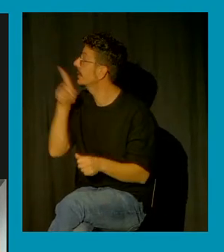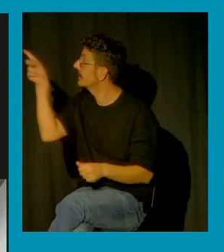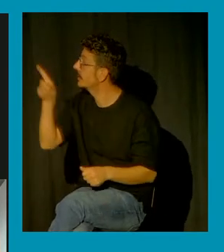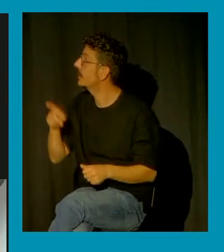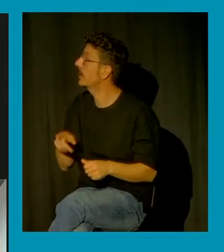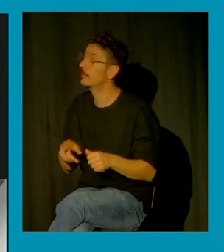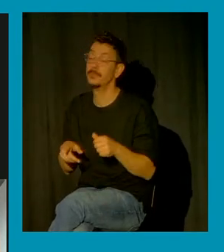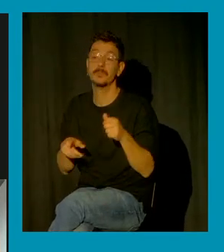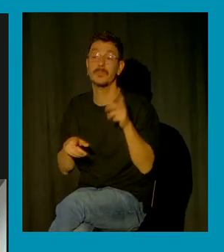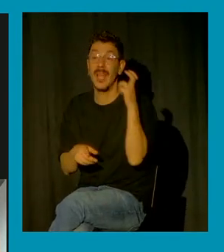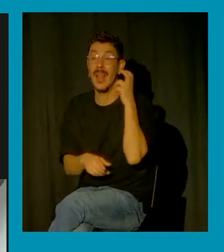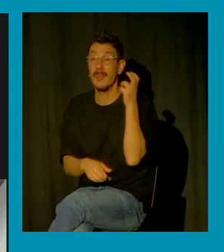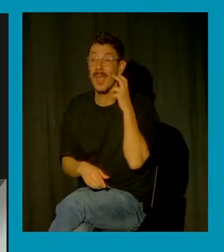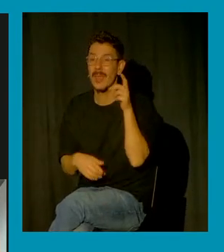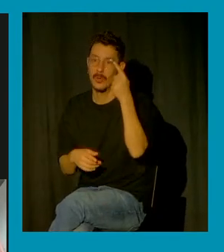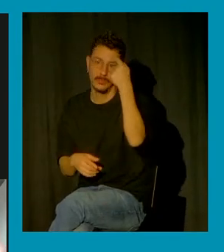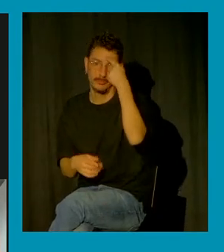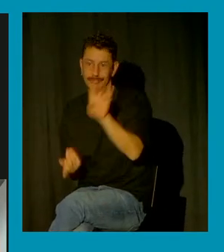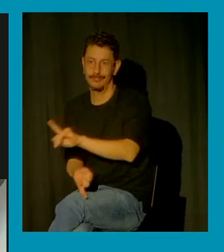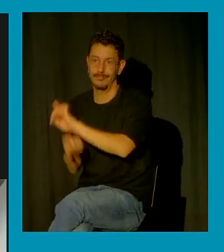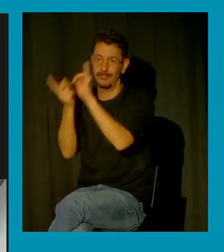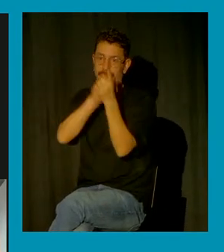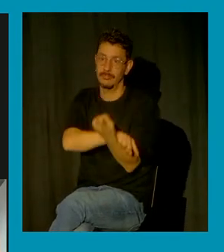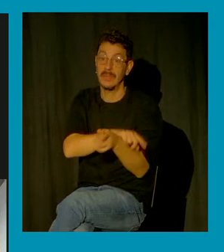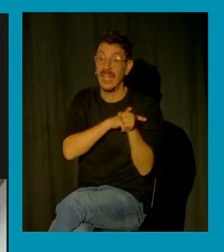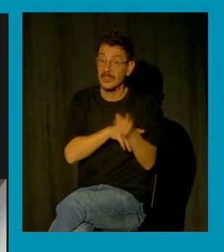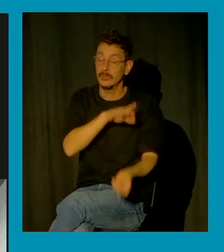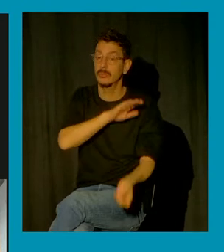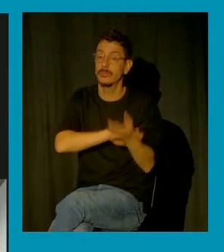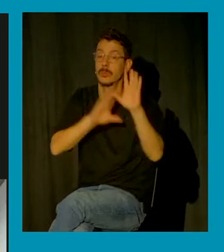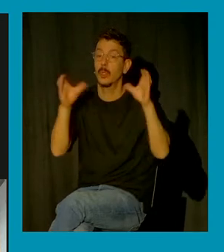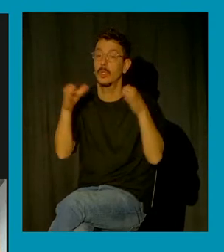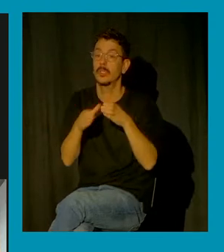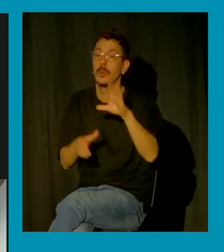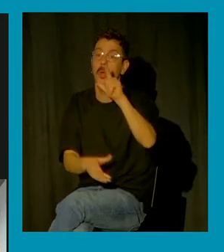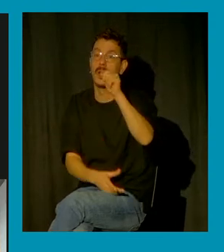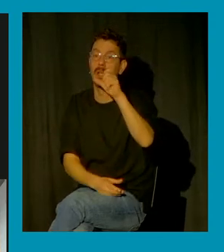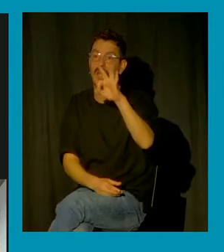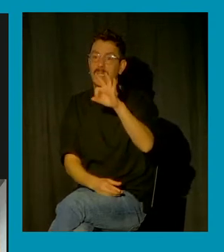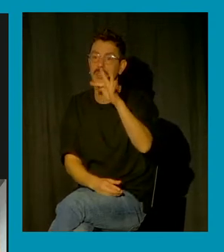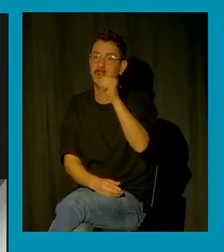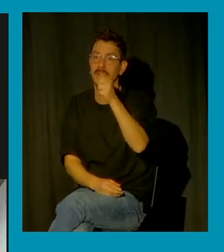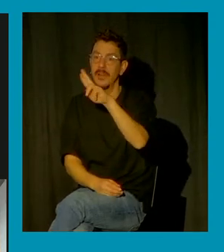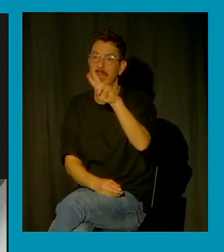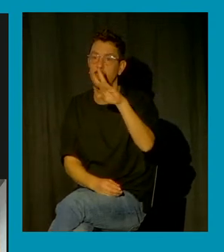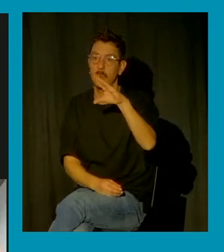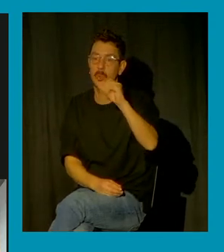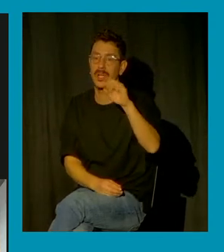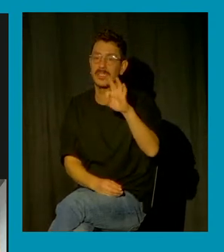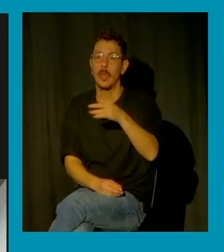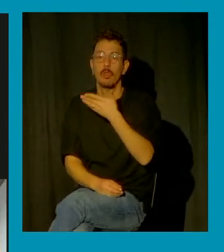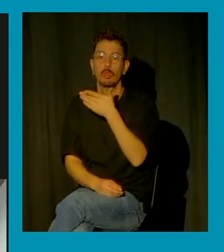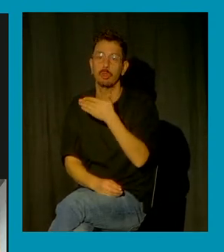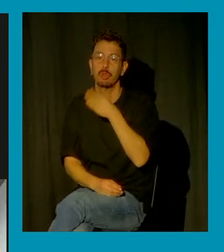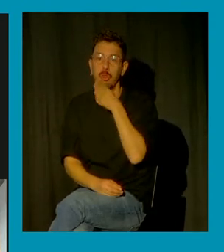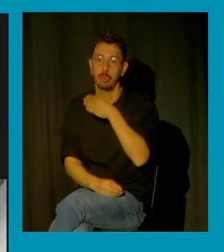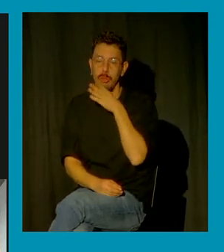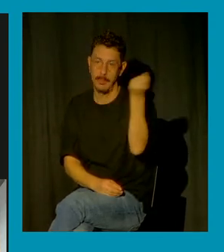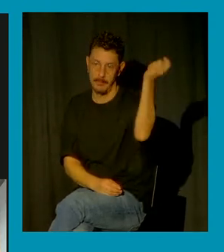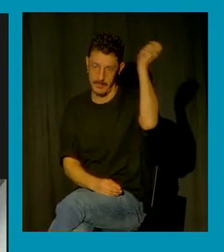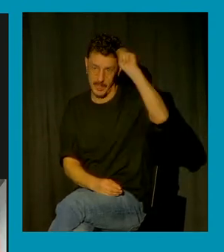a plantear el colectivo Las Farrucas en Iruña y me gusta hablar de